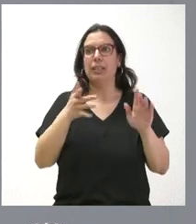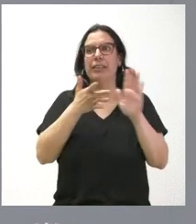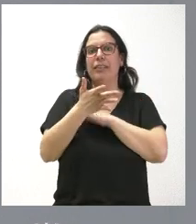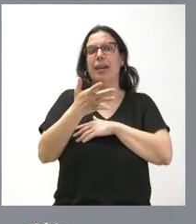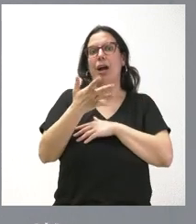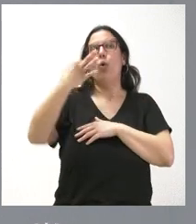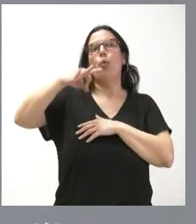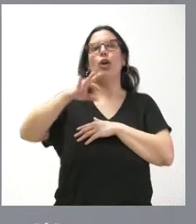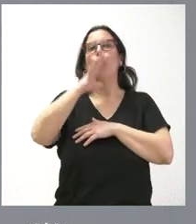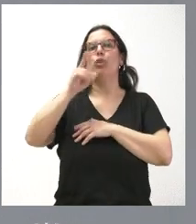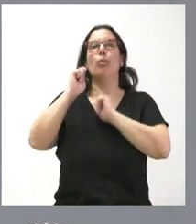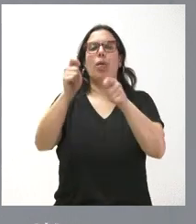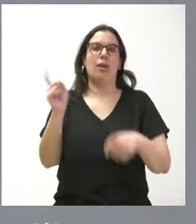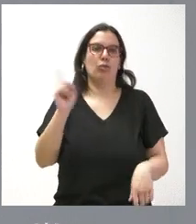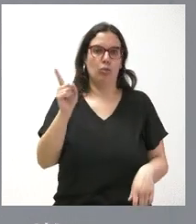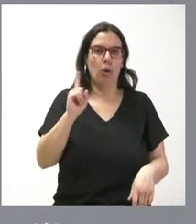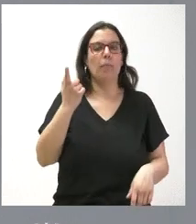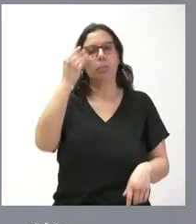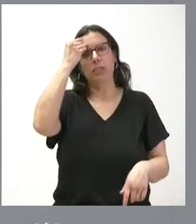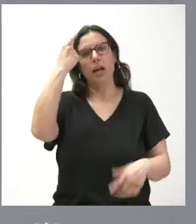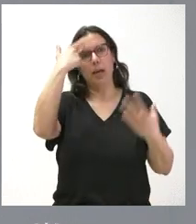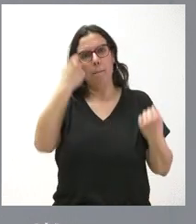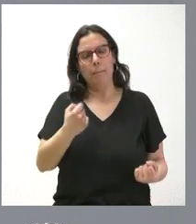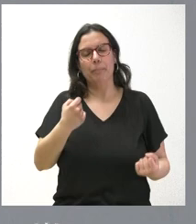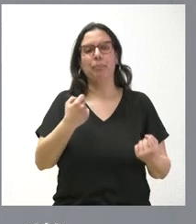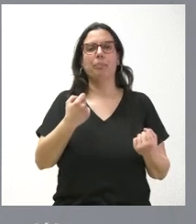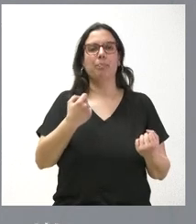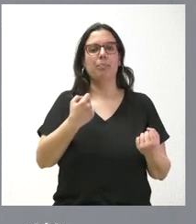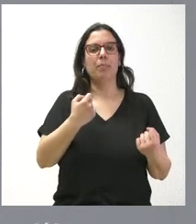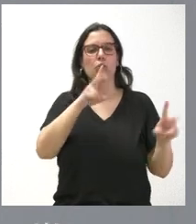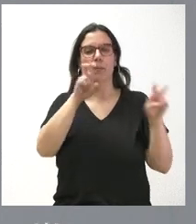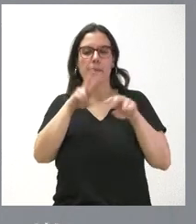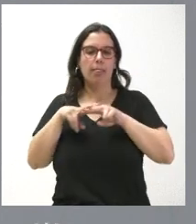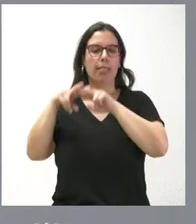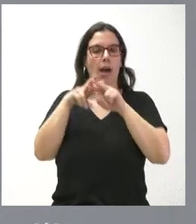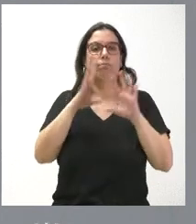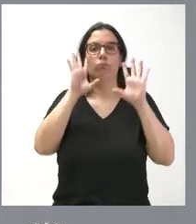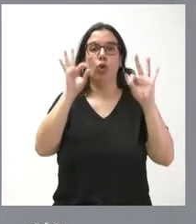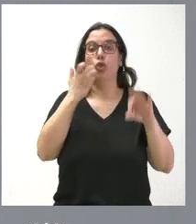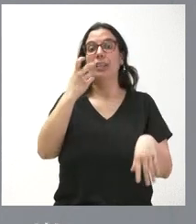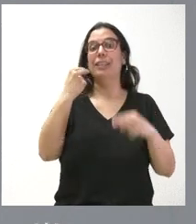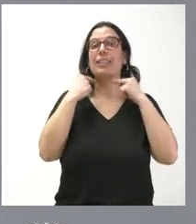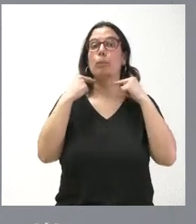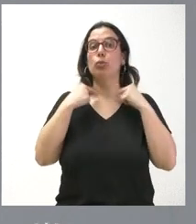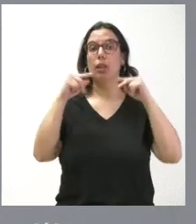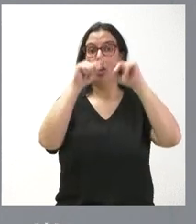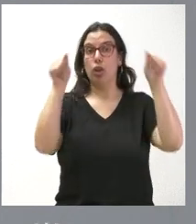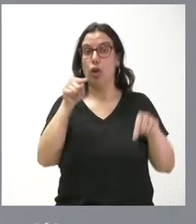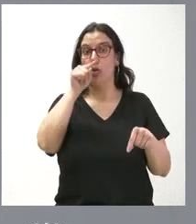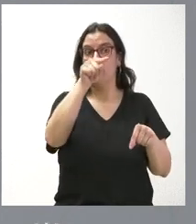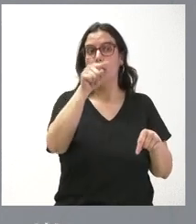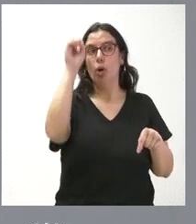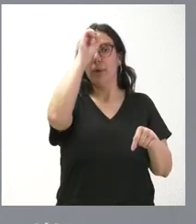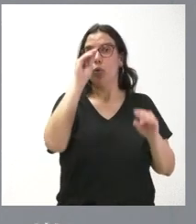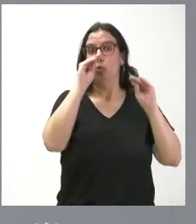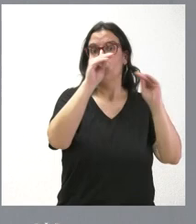como usted señala, y considerando el trabajo de algunos expertos, por supuesto que si la diputación provincial tiene una posición